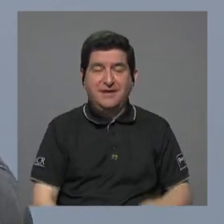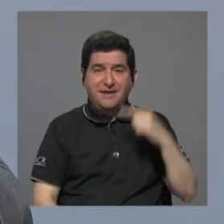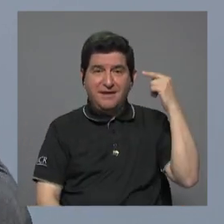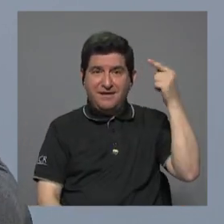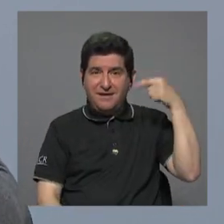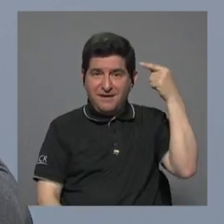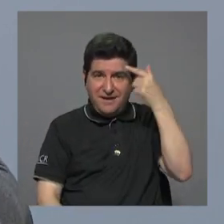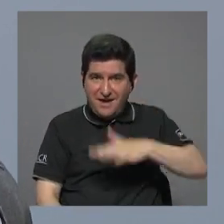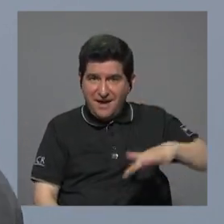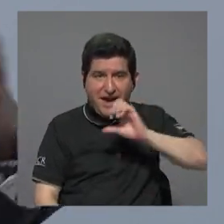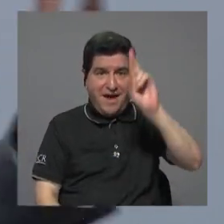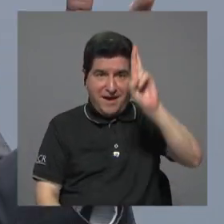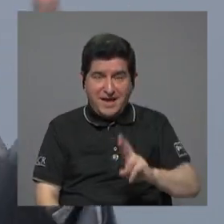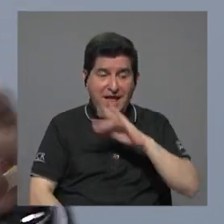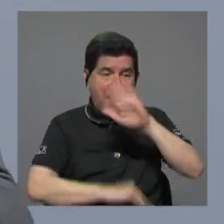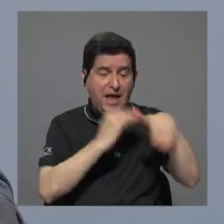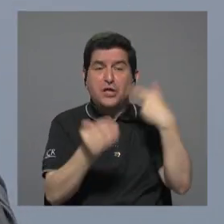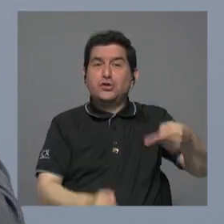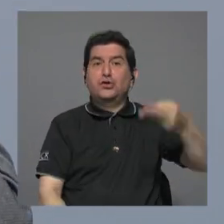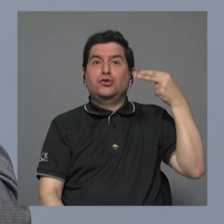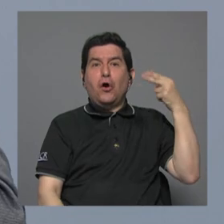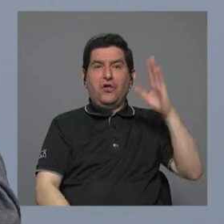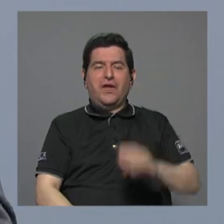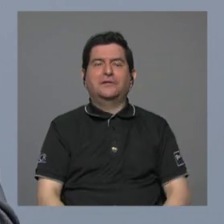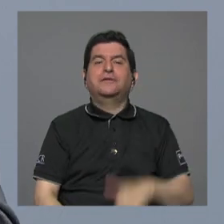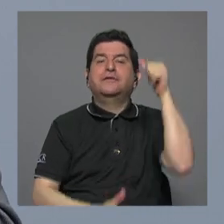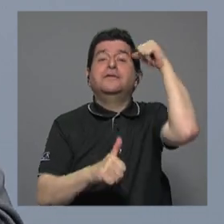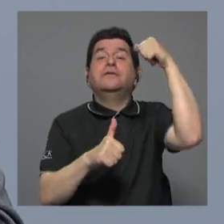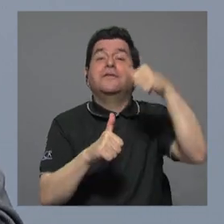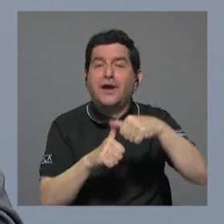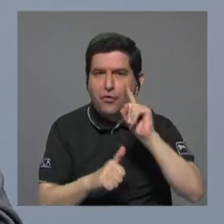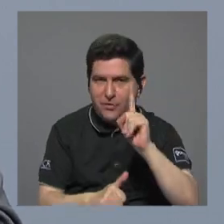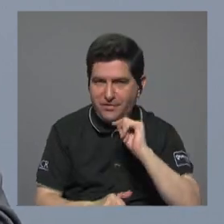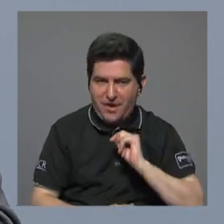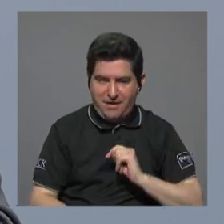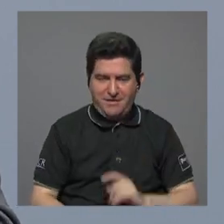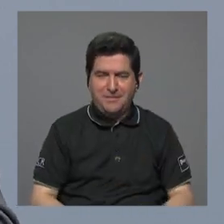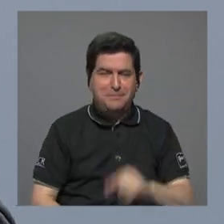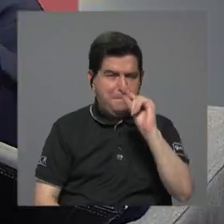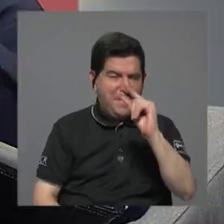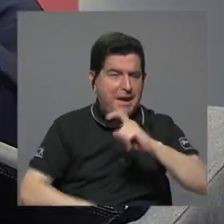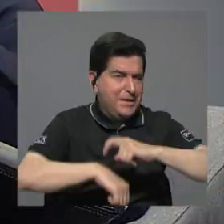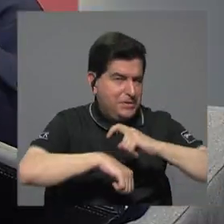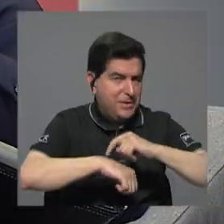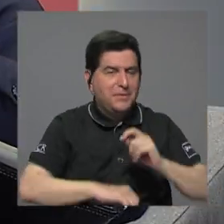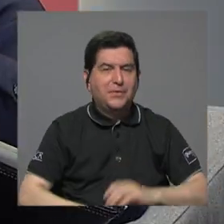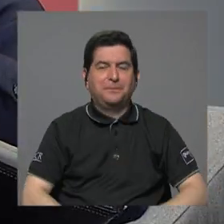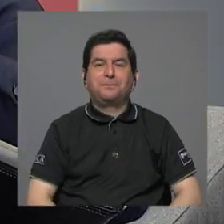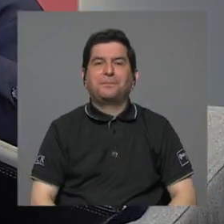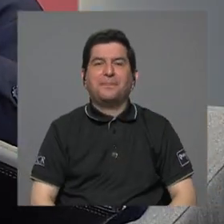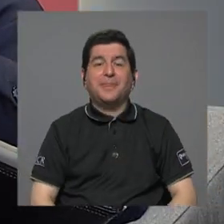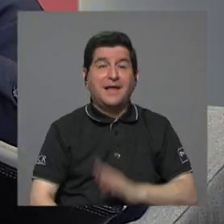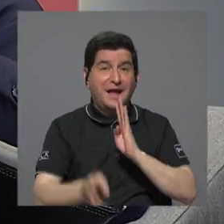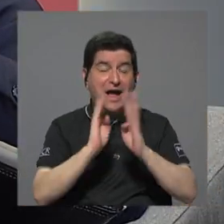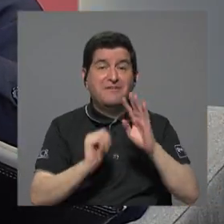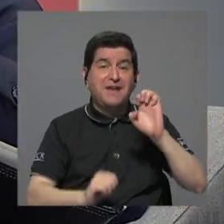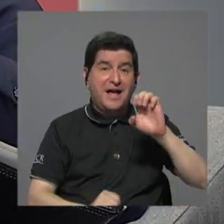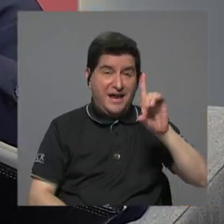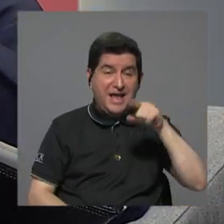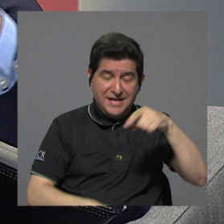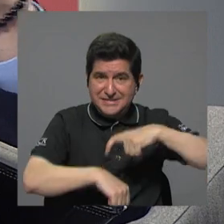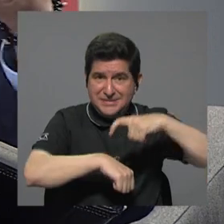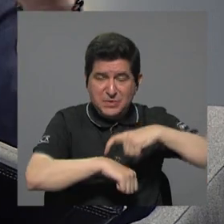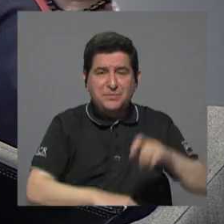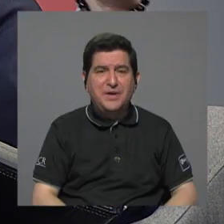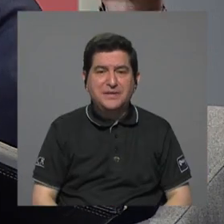estado costarricense en toda su historia recordemos que no muy breve nada más recordemos que se hablaba don Eduardo en aquel momento